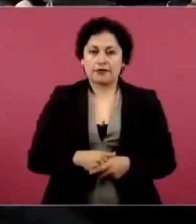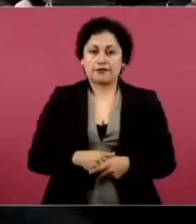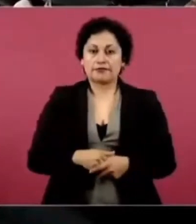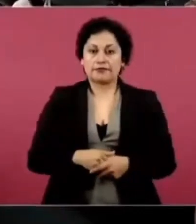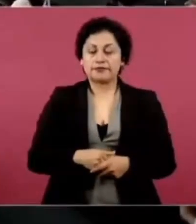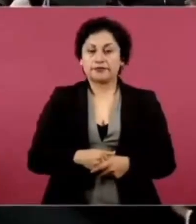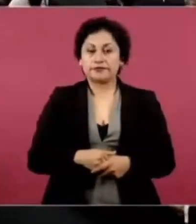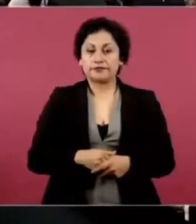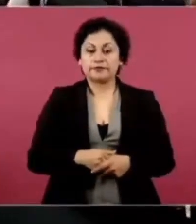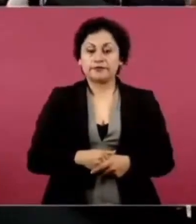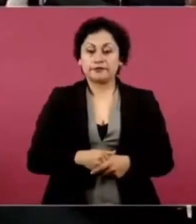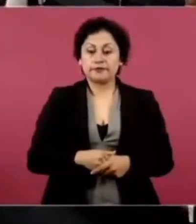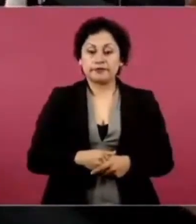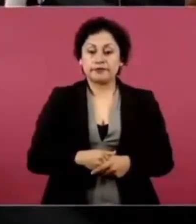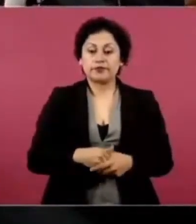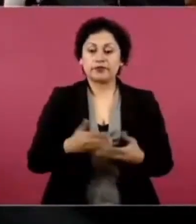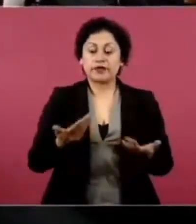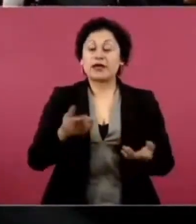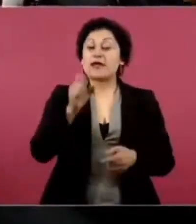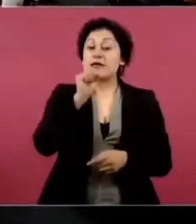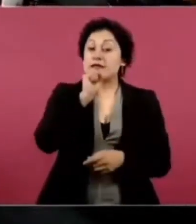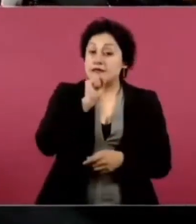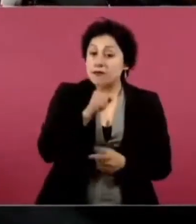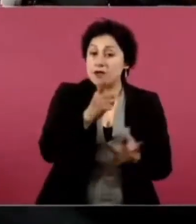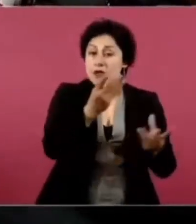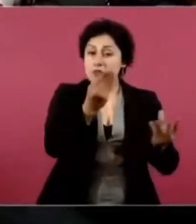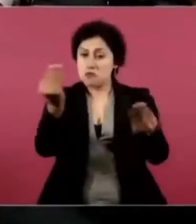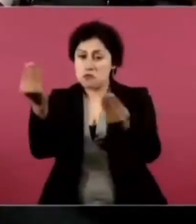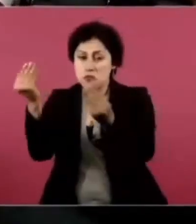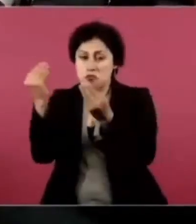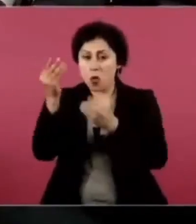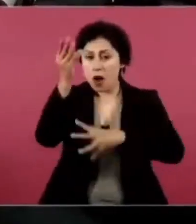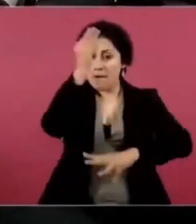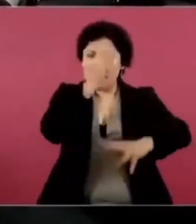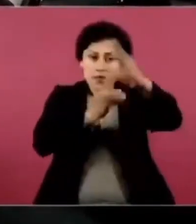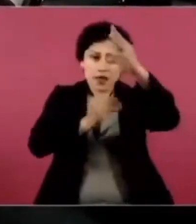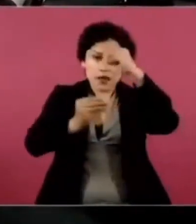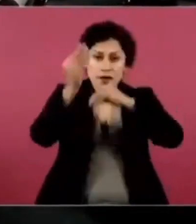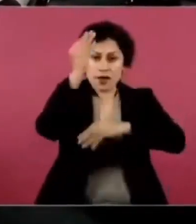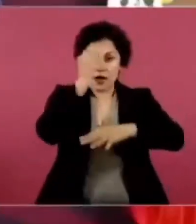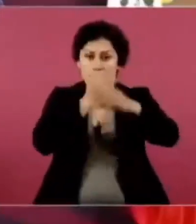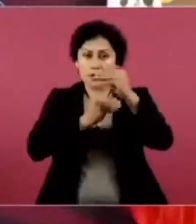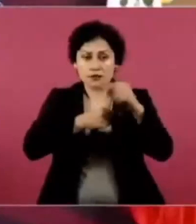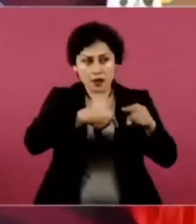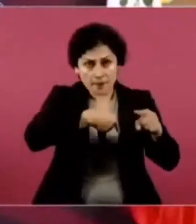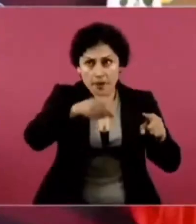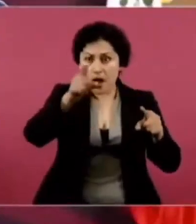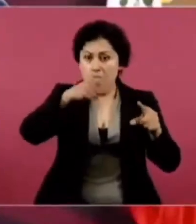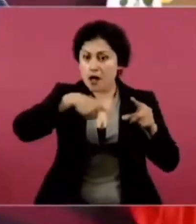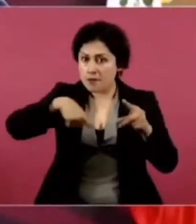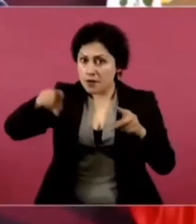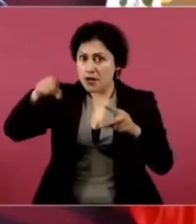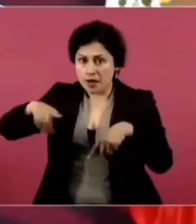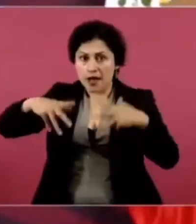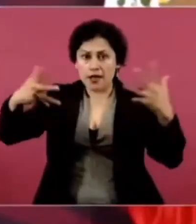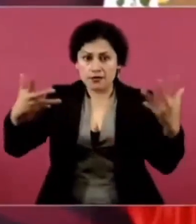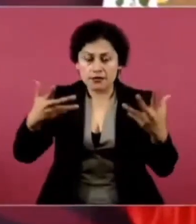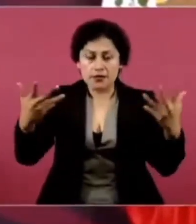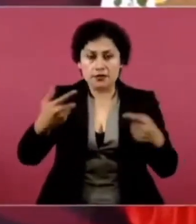Y mucha formación, mucha capacitación. Entonces, todo eso debe de